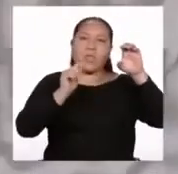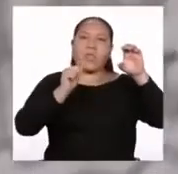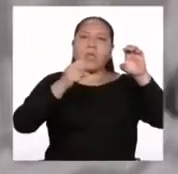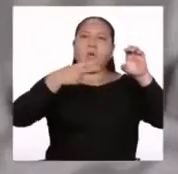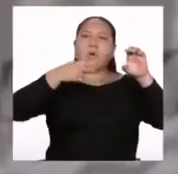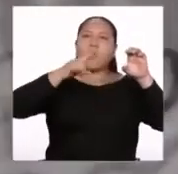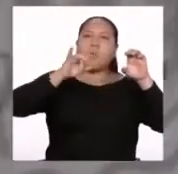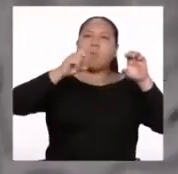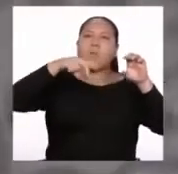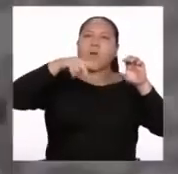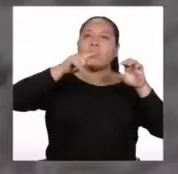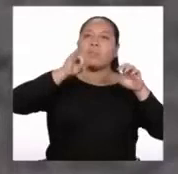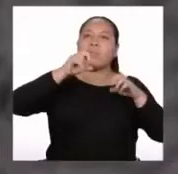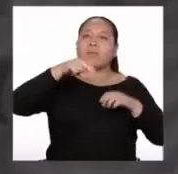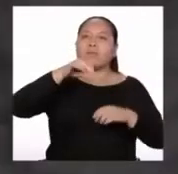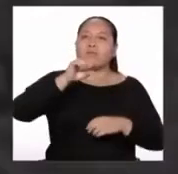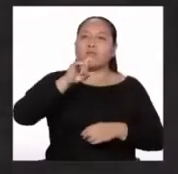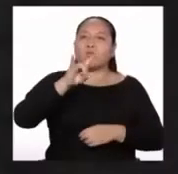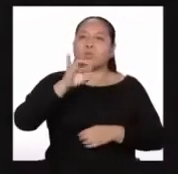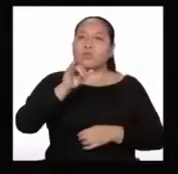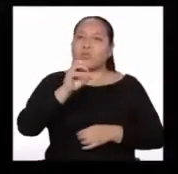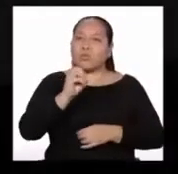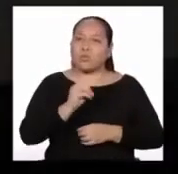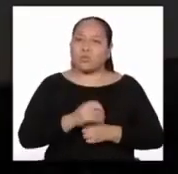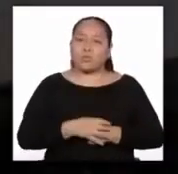imperio.